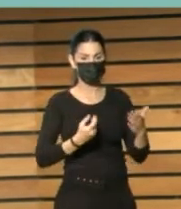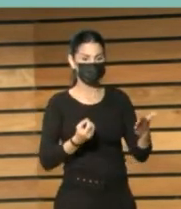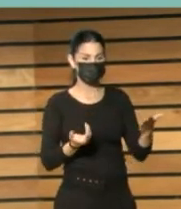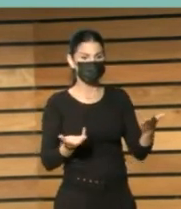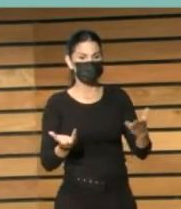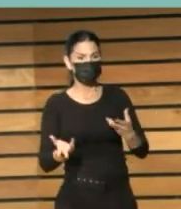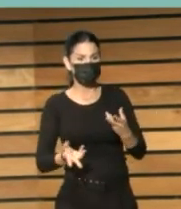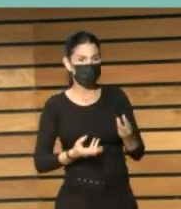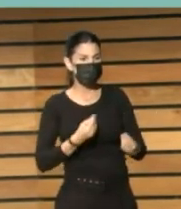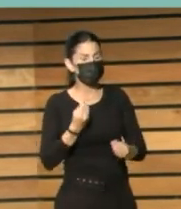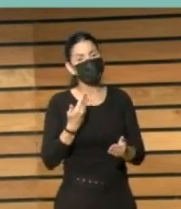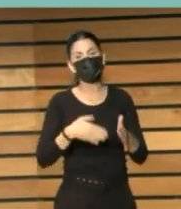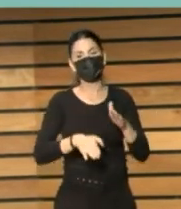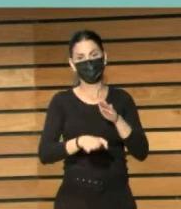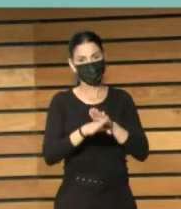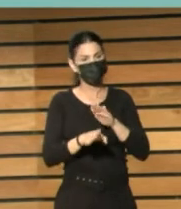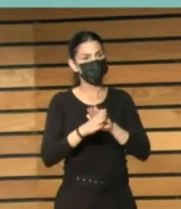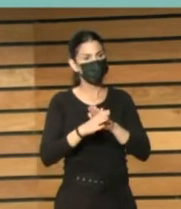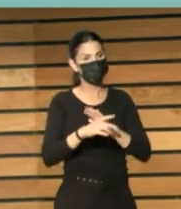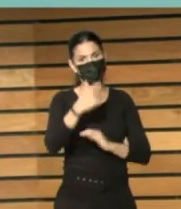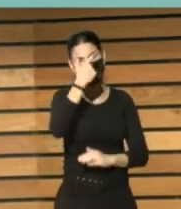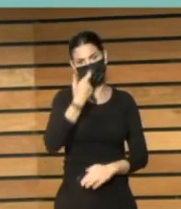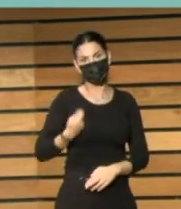de seguir hablando de nosotros. Es decir,